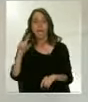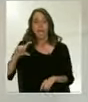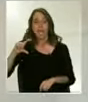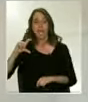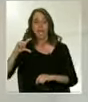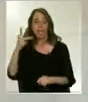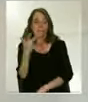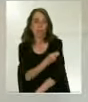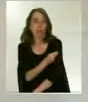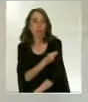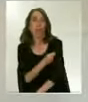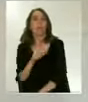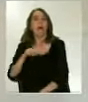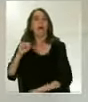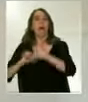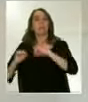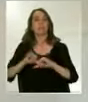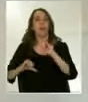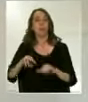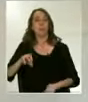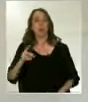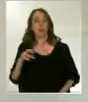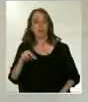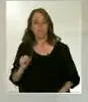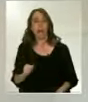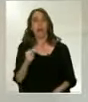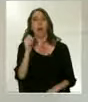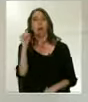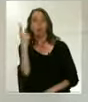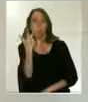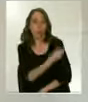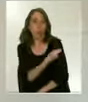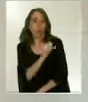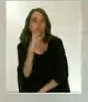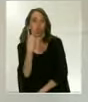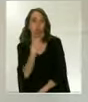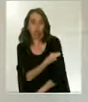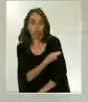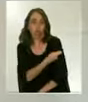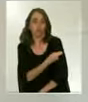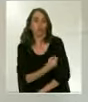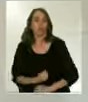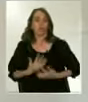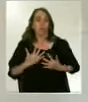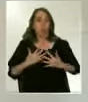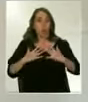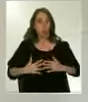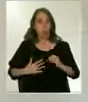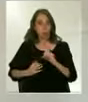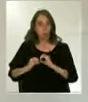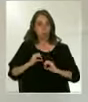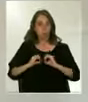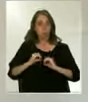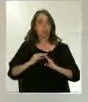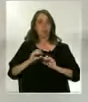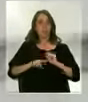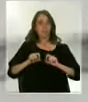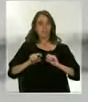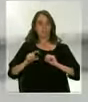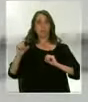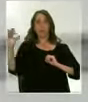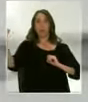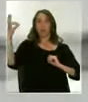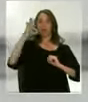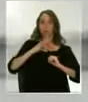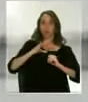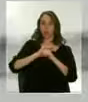Moderna, entregada en dos dosis, genera una respuesta inmune a anticuerpos, incluyendo anticuerpos neutralizantes, que se mantienen en niveles elevados por al